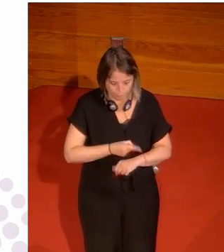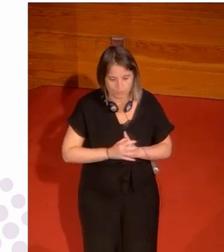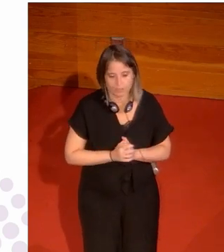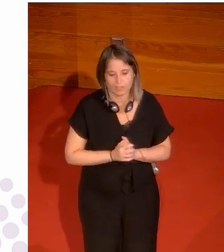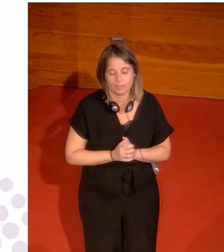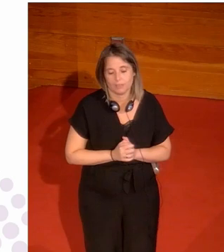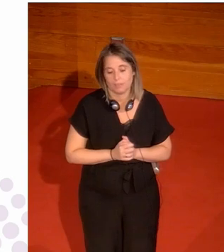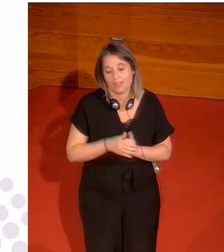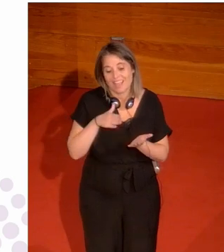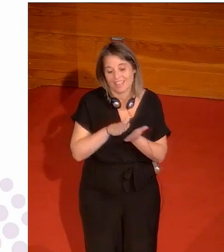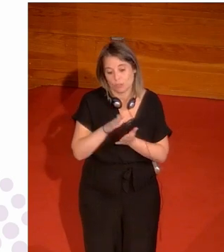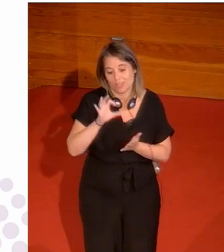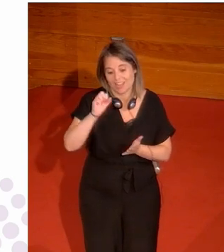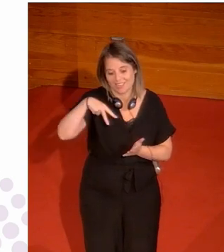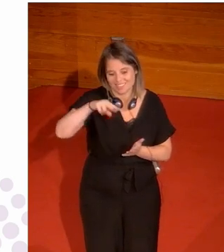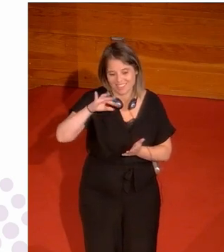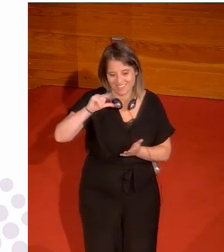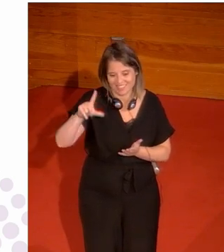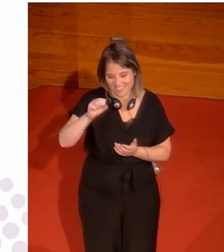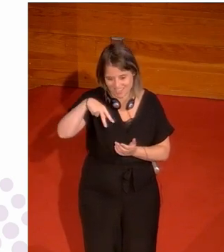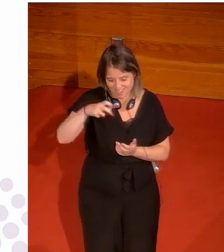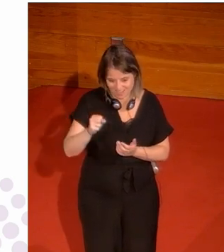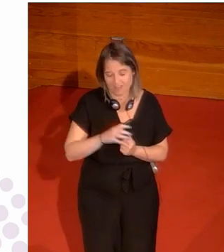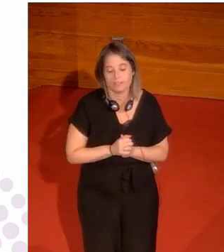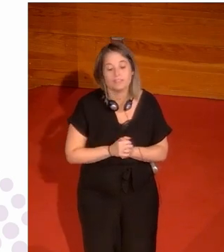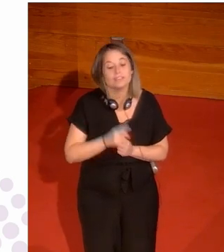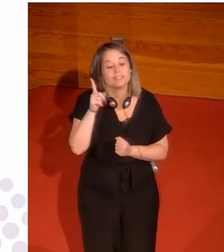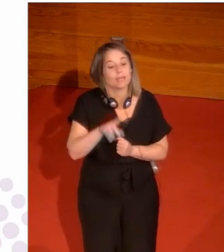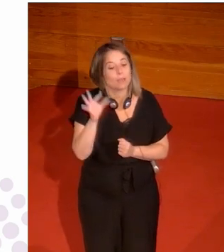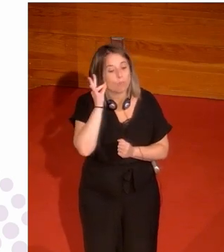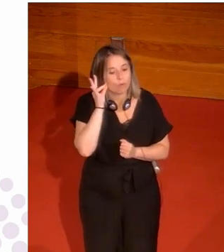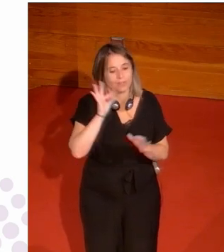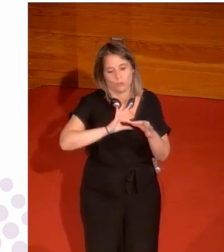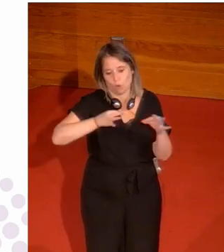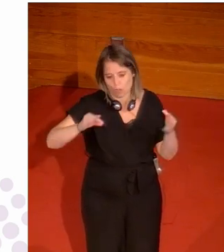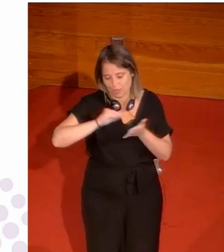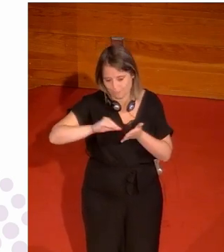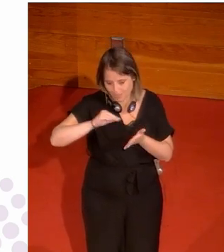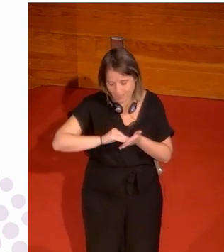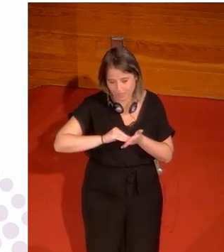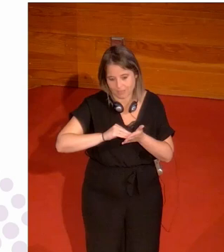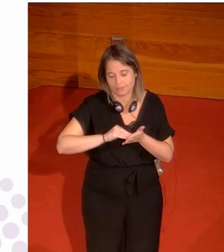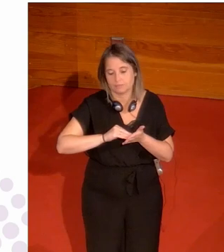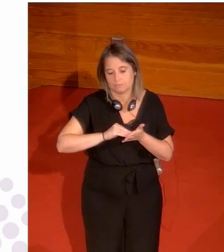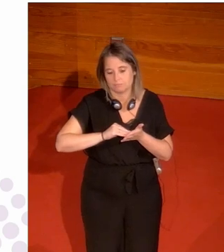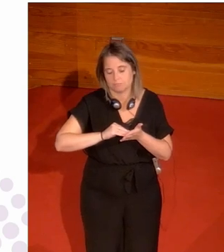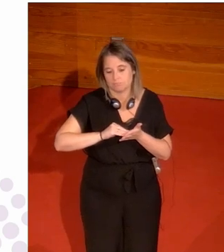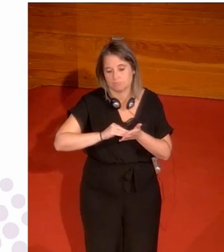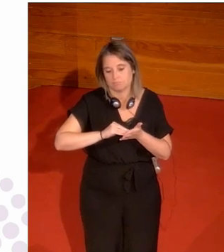Editoria Santillanoan, Argitaratua 2008-an, eta Mujeres Olimpicas, Kupula Argitaratua